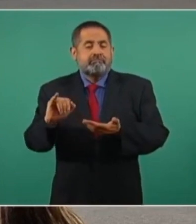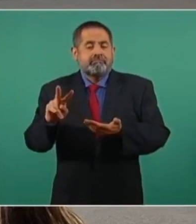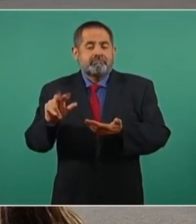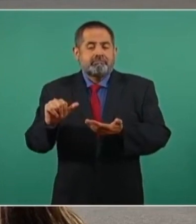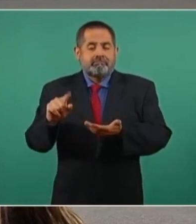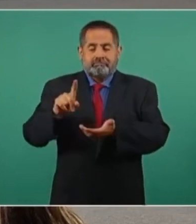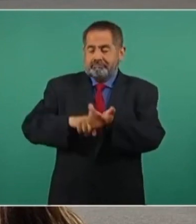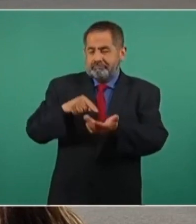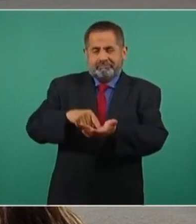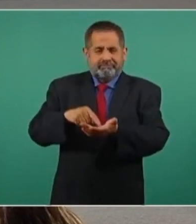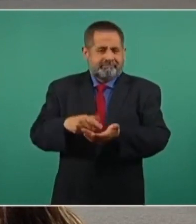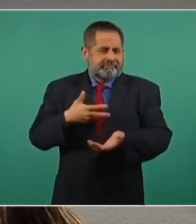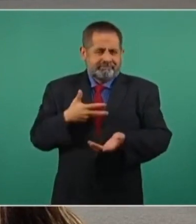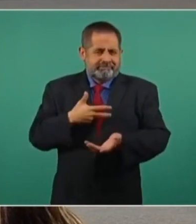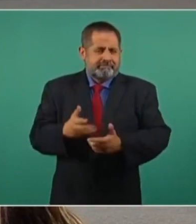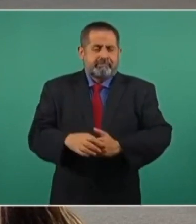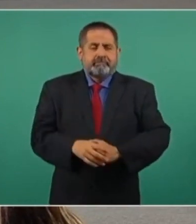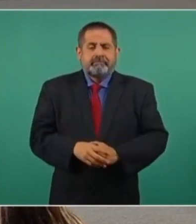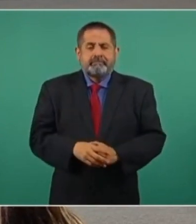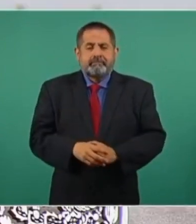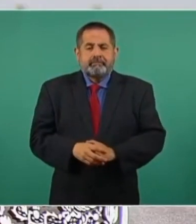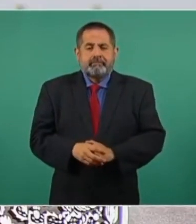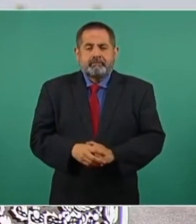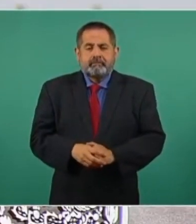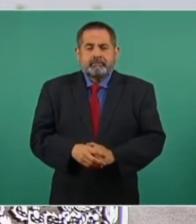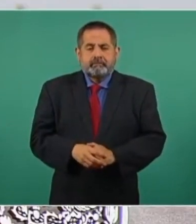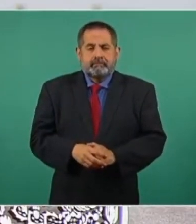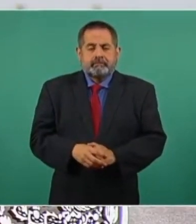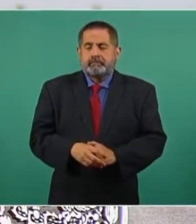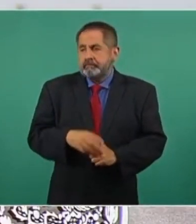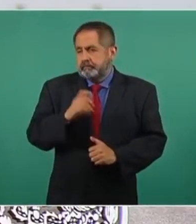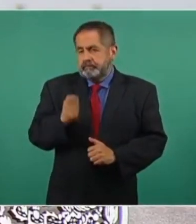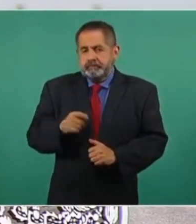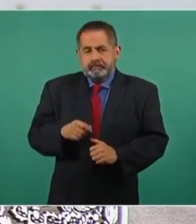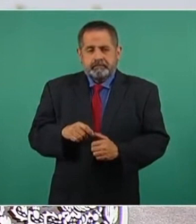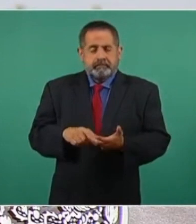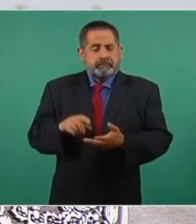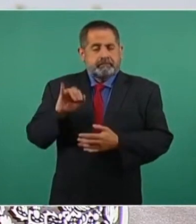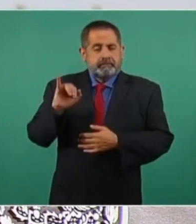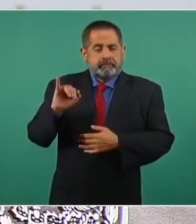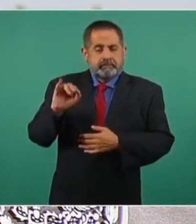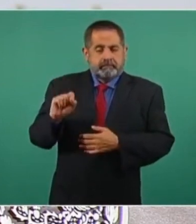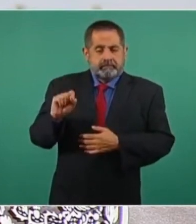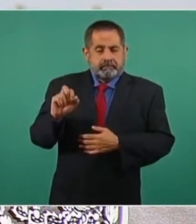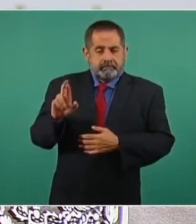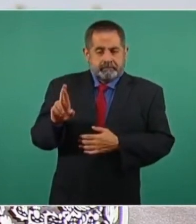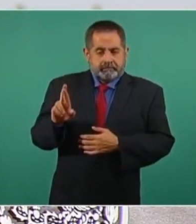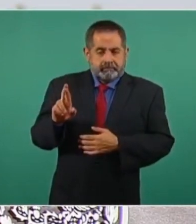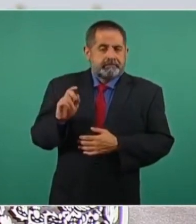y en el caso del impuesto sobre la renta